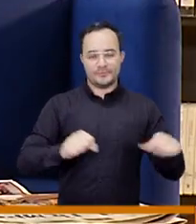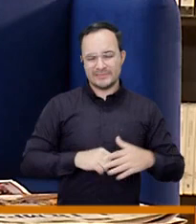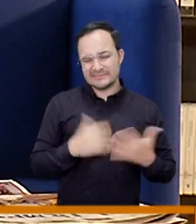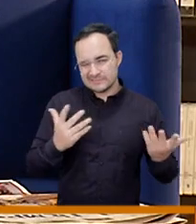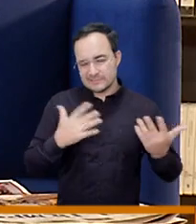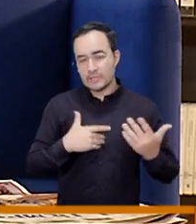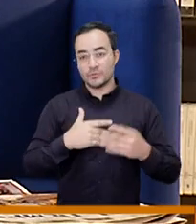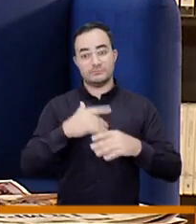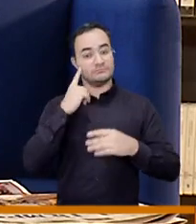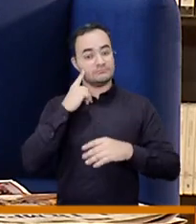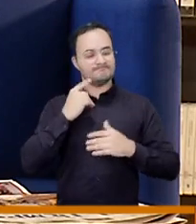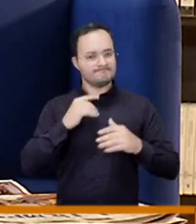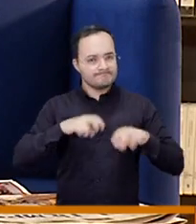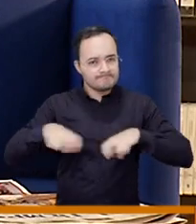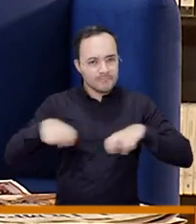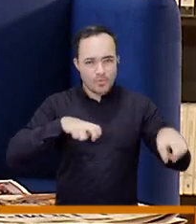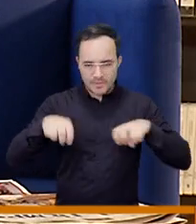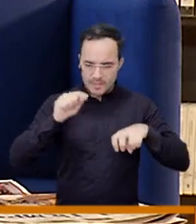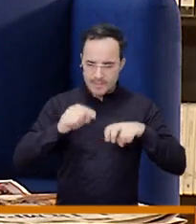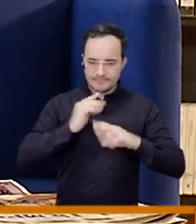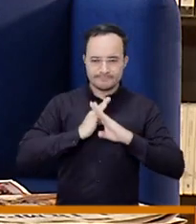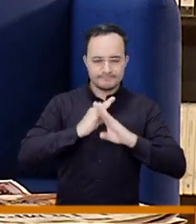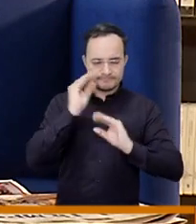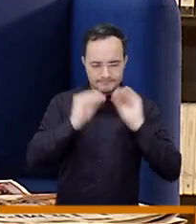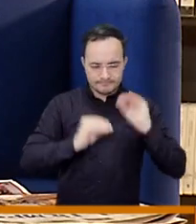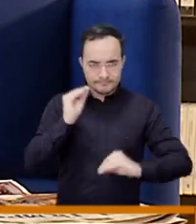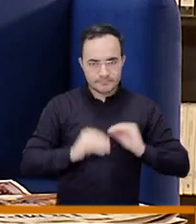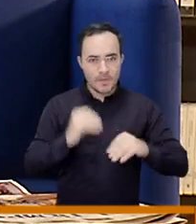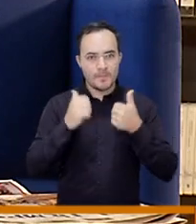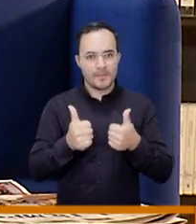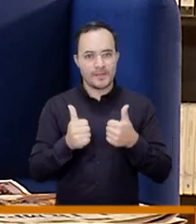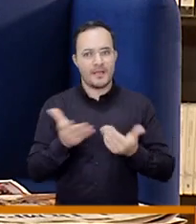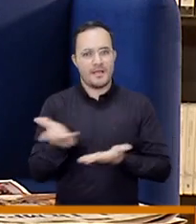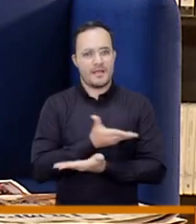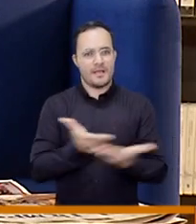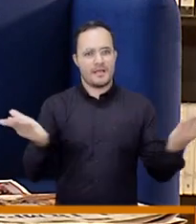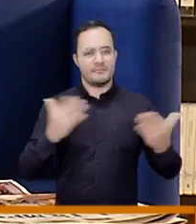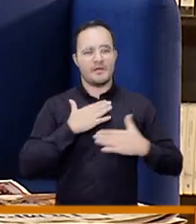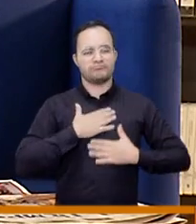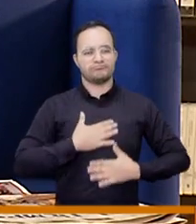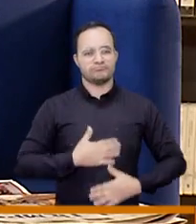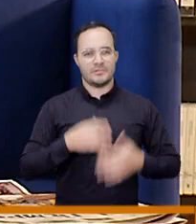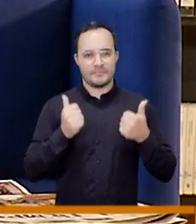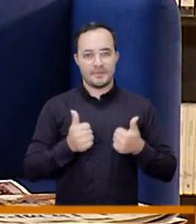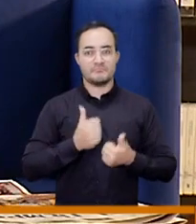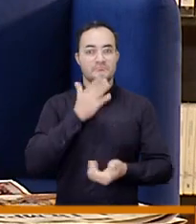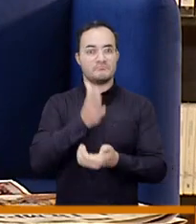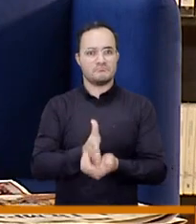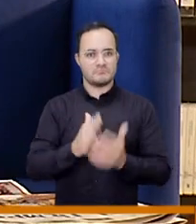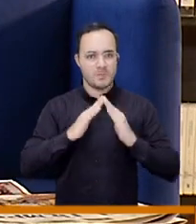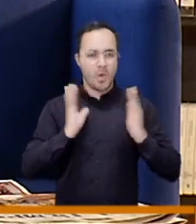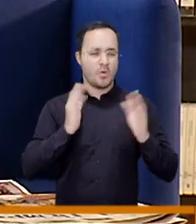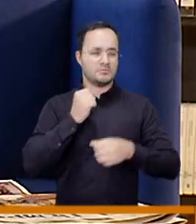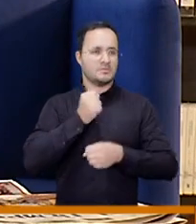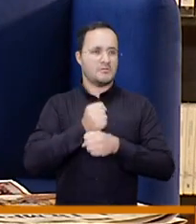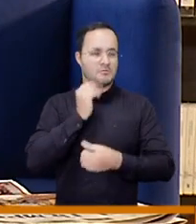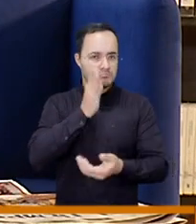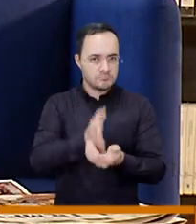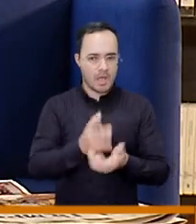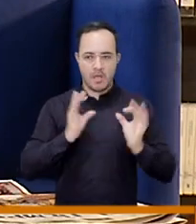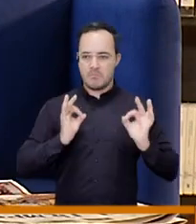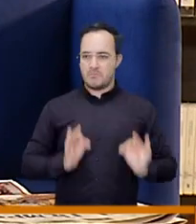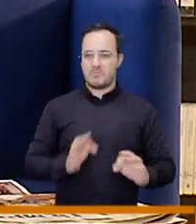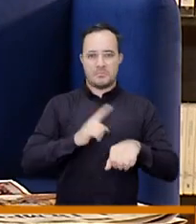a través de la manera preventiva pero también generarle posibilidad de vida a las personas con una movilidad que les permita llegar a tiempo a sus viviendas y el